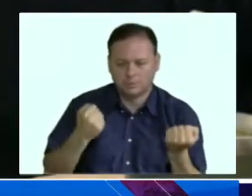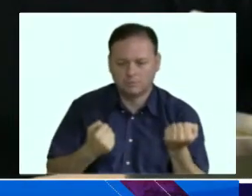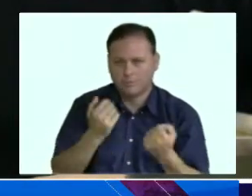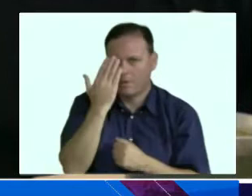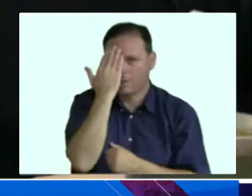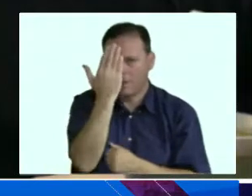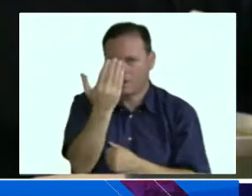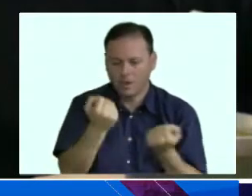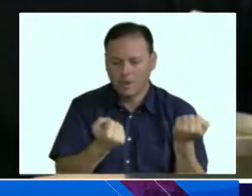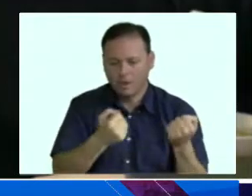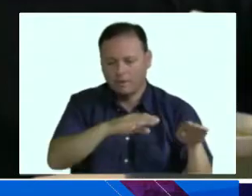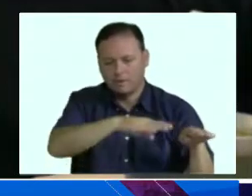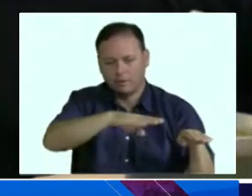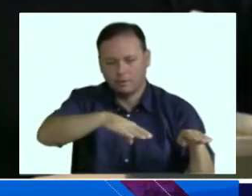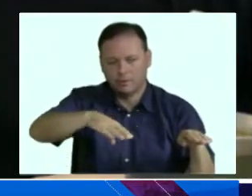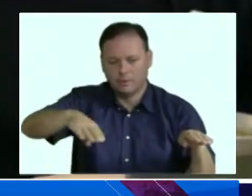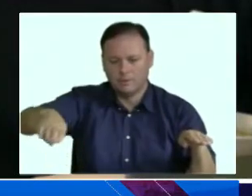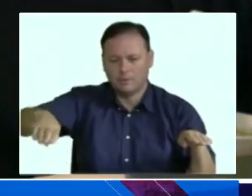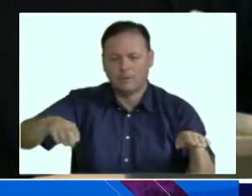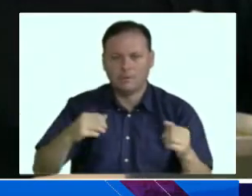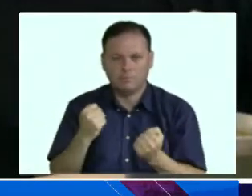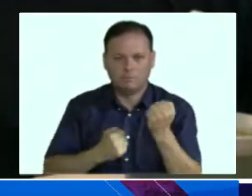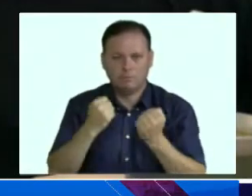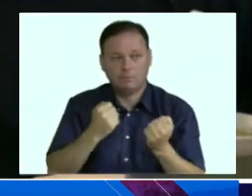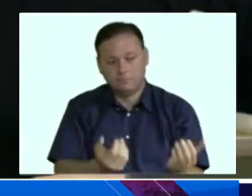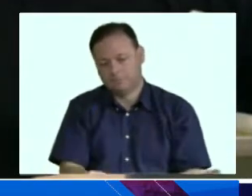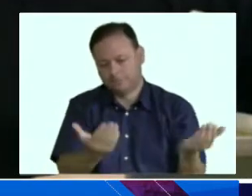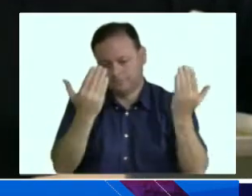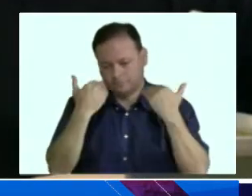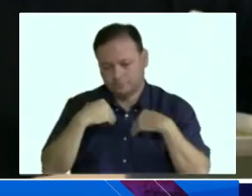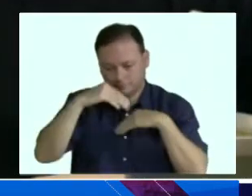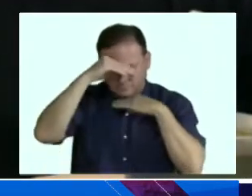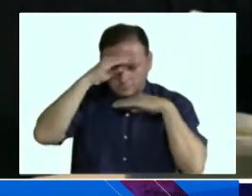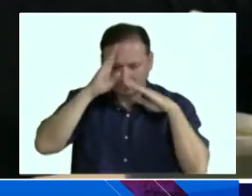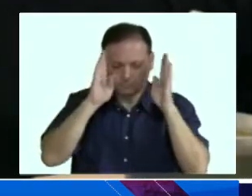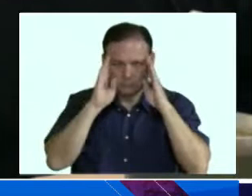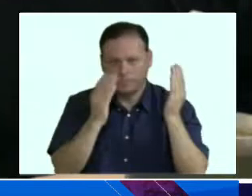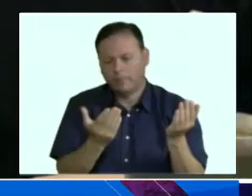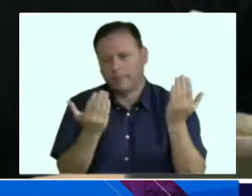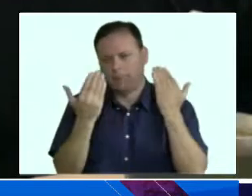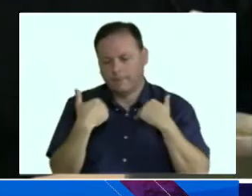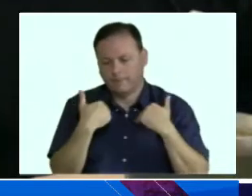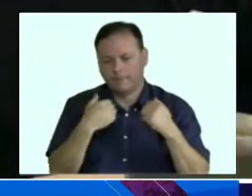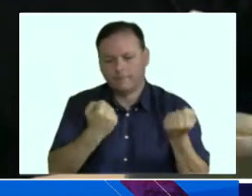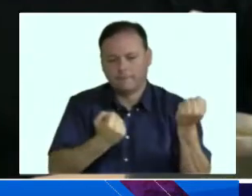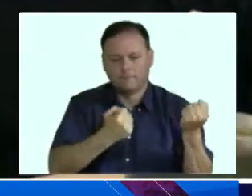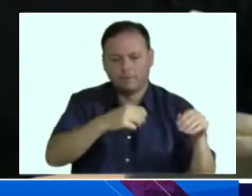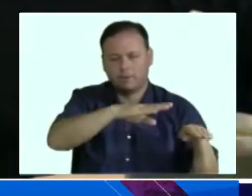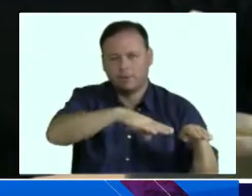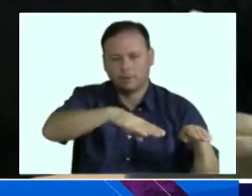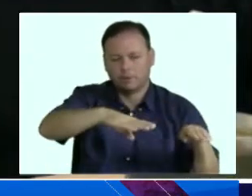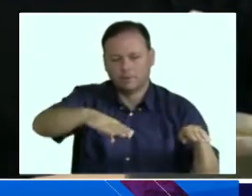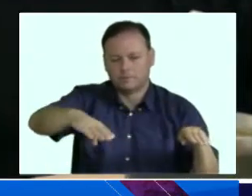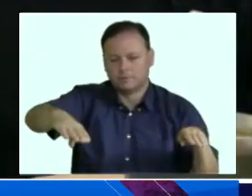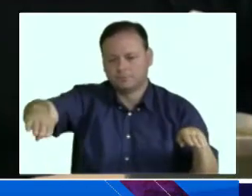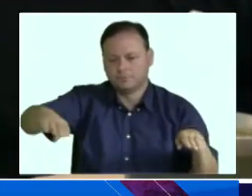Un estacionamiento de una empresa que nos dio la propiedad privada, una propiedad privada, pero donde van a estar seguros los vehículos, donde aproximadamente entran